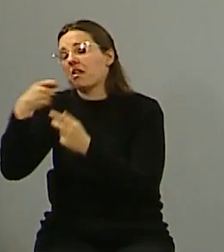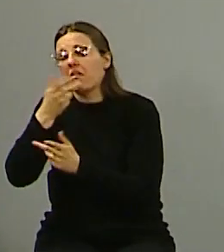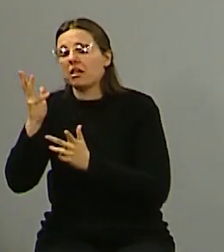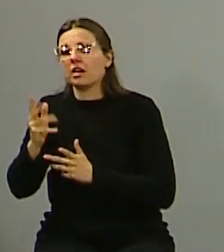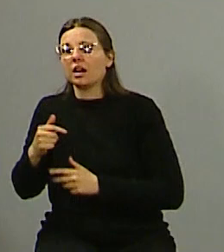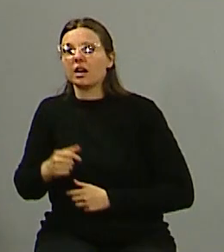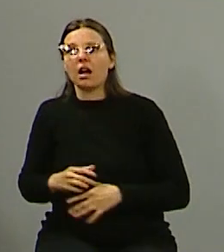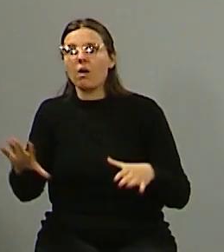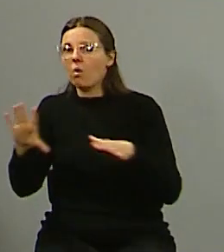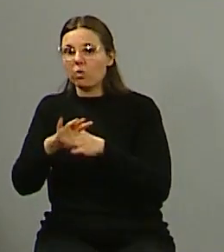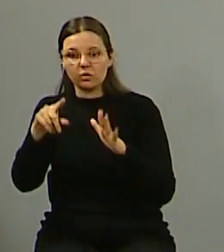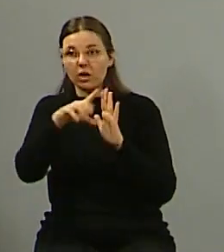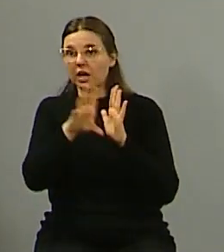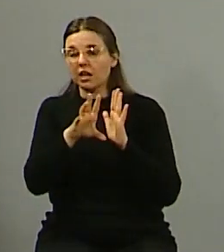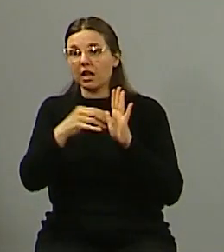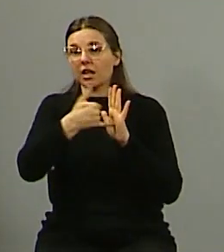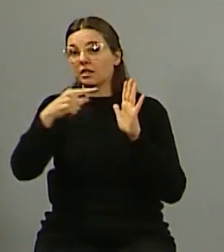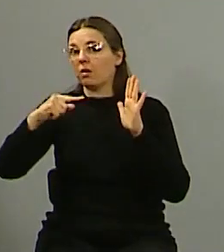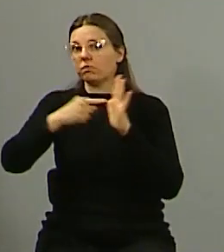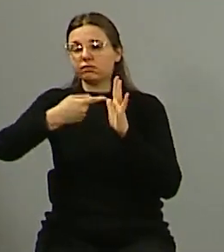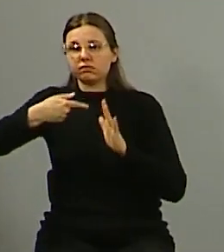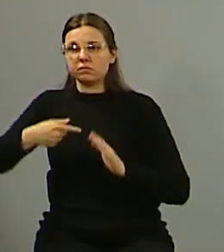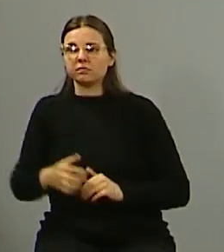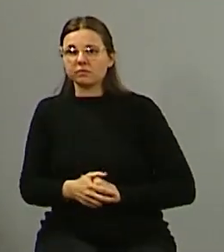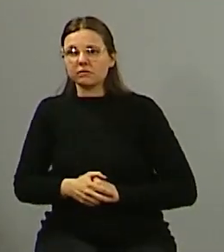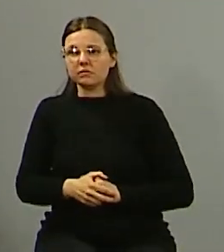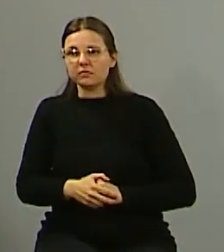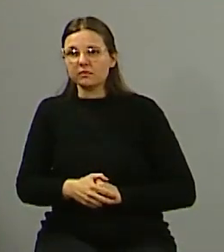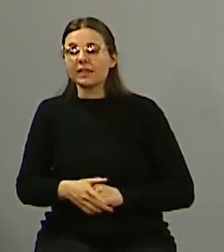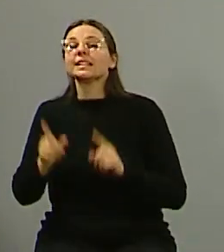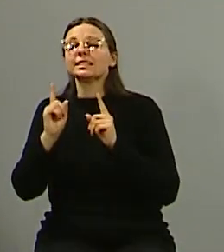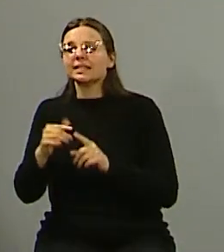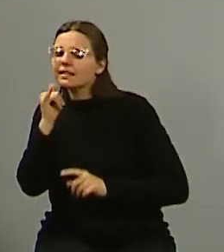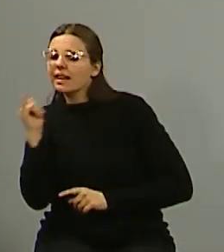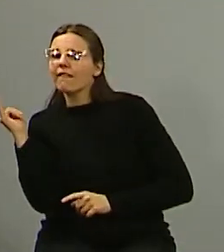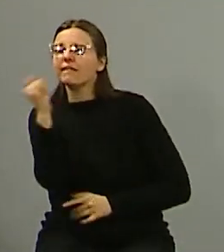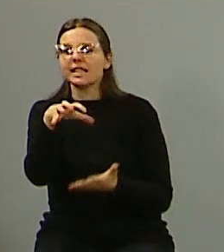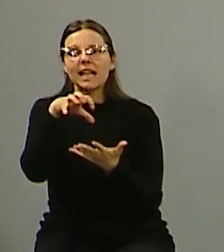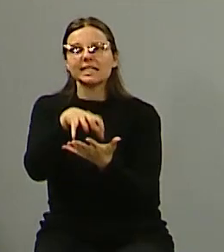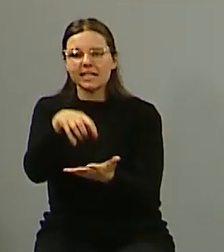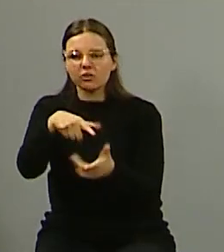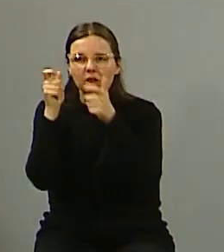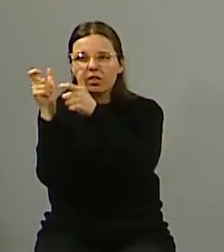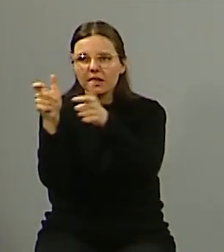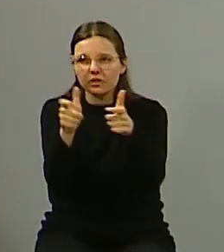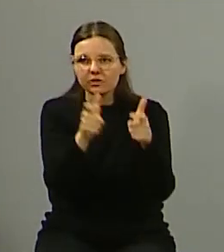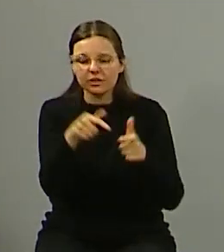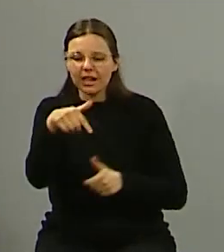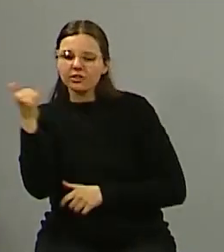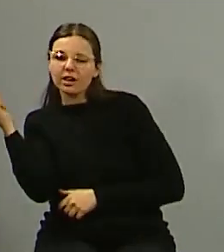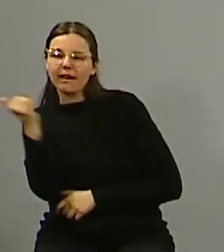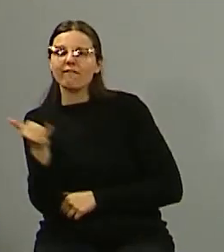de pánico y está bien, no suena la alarma, pero sí la alerta al centro de monitoreo, sí reporta al centro de monitoreo.